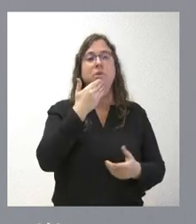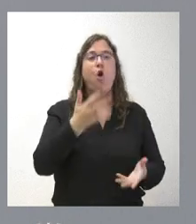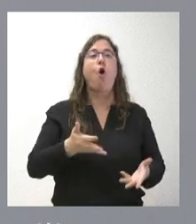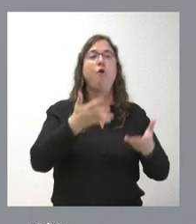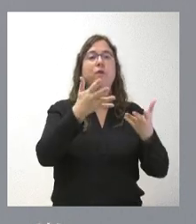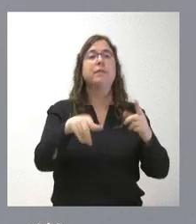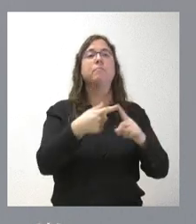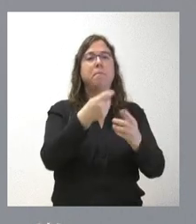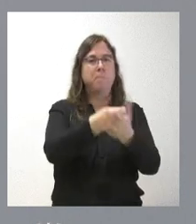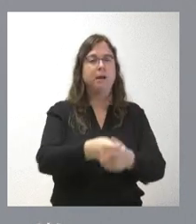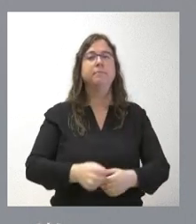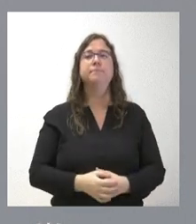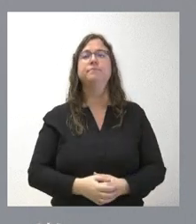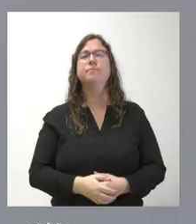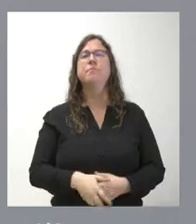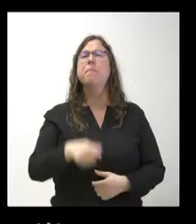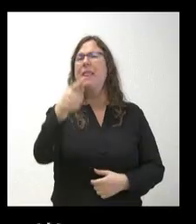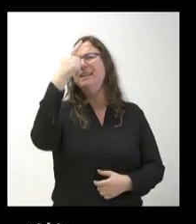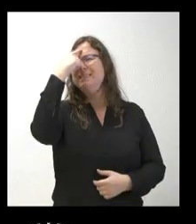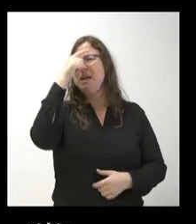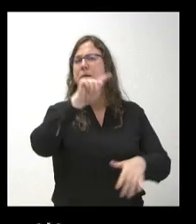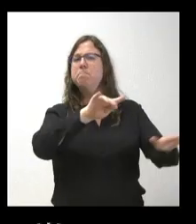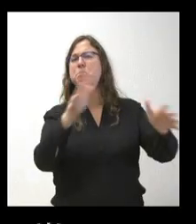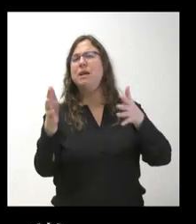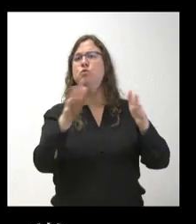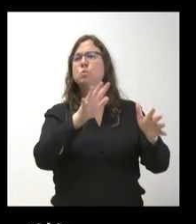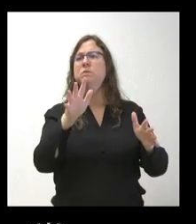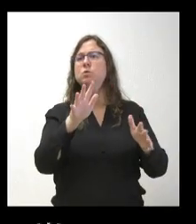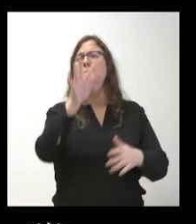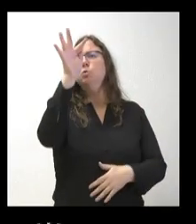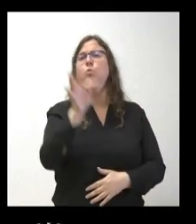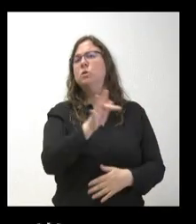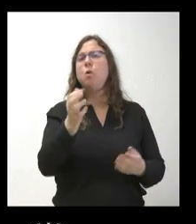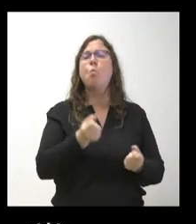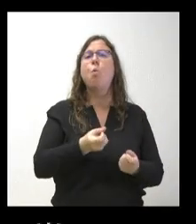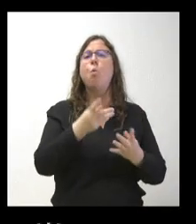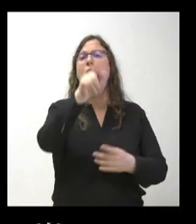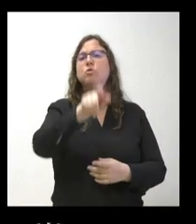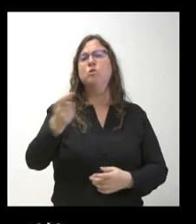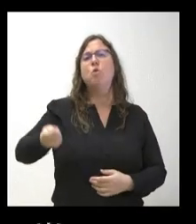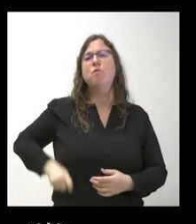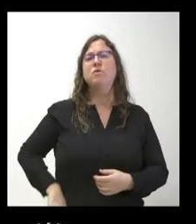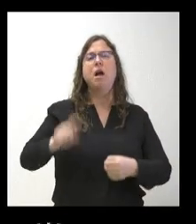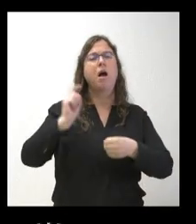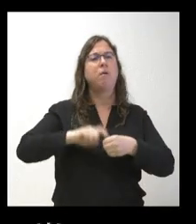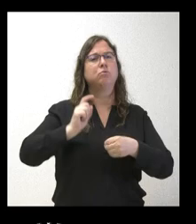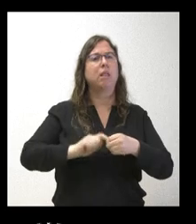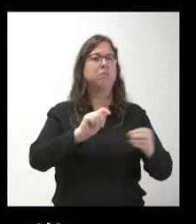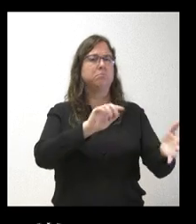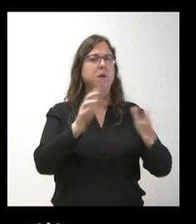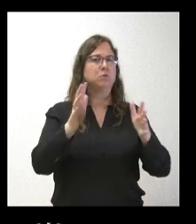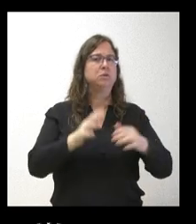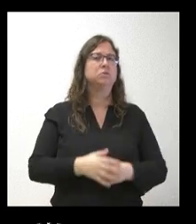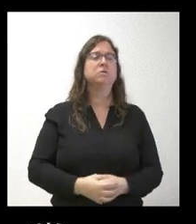se les solicita. ¿Tienen una estimación de más o menos cuántos profesionales pueden apuntarse a esta bolsa de